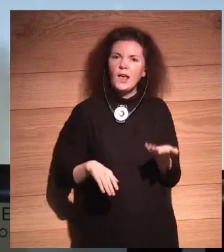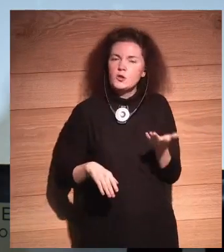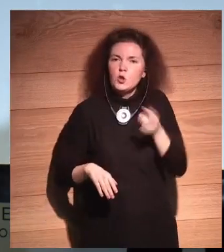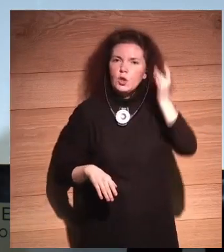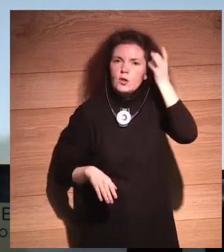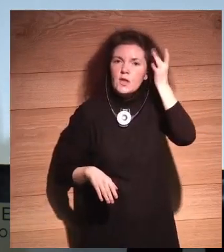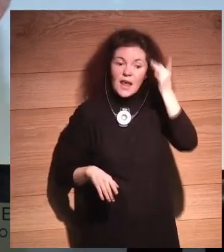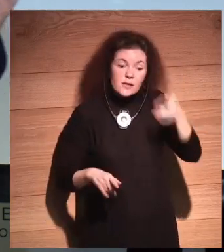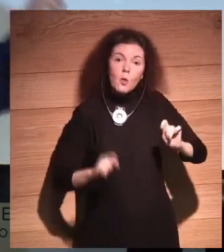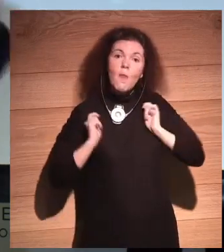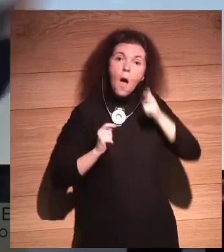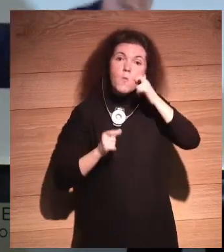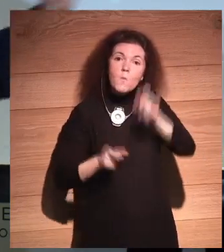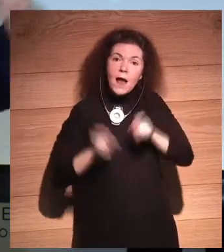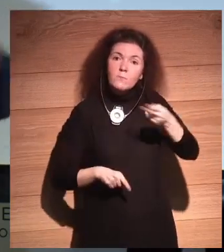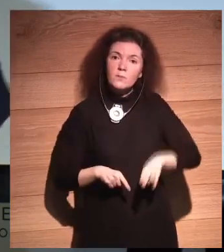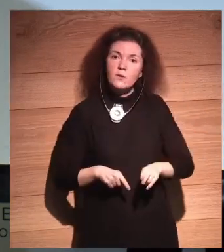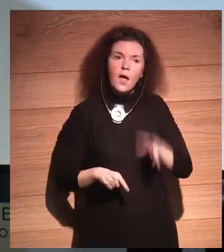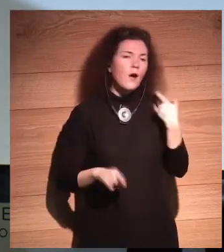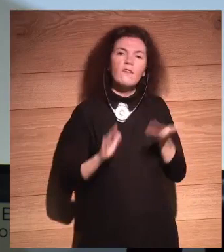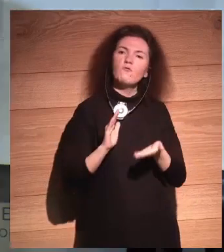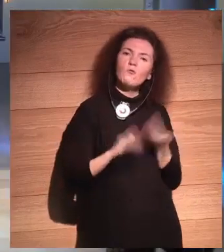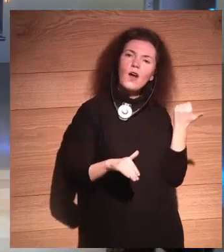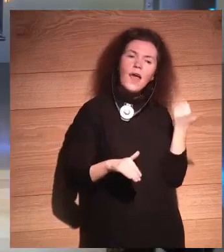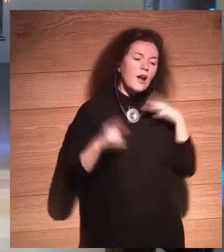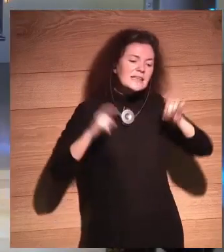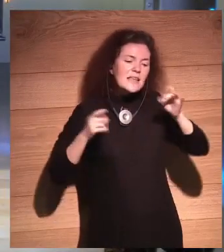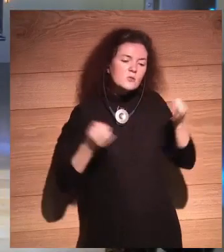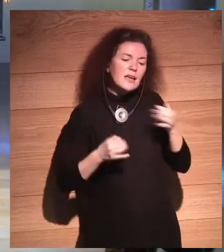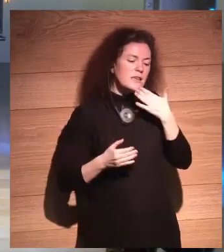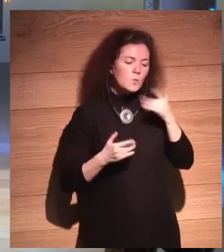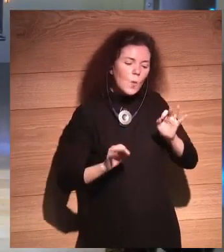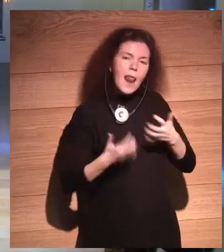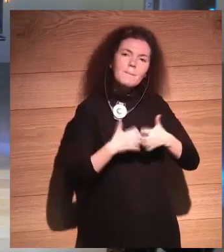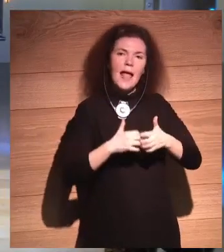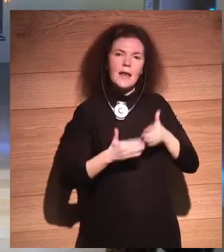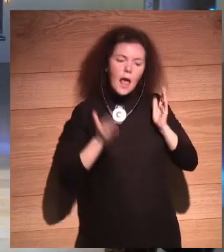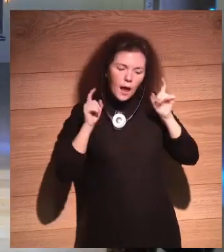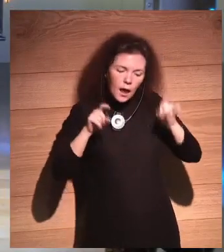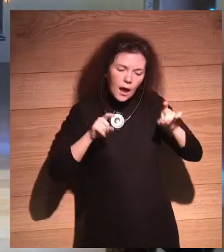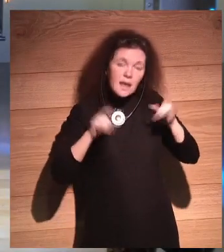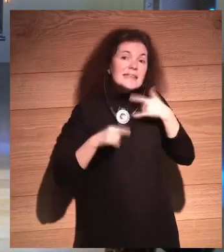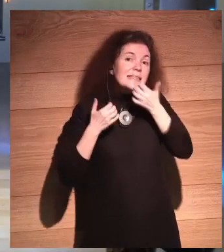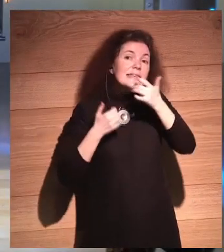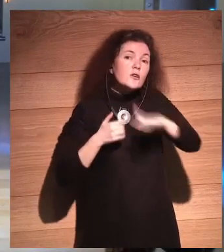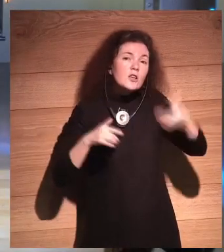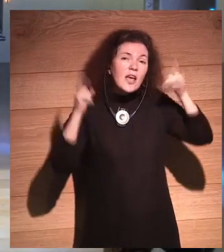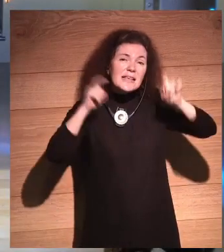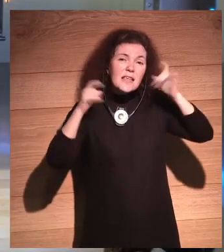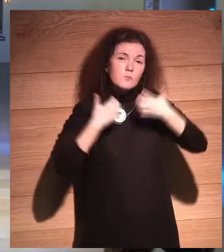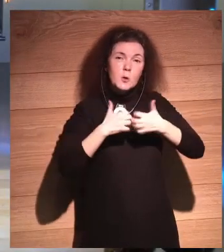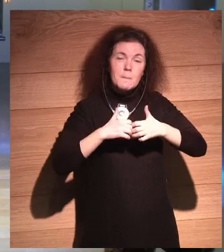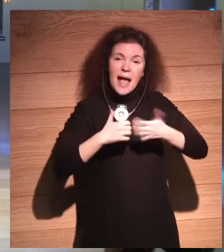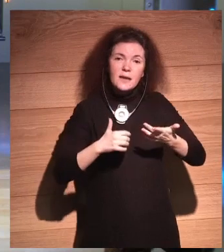único que nos hace humanos. Y ahora lo eliminamos. Ahora les enseñamos a ser máquinas. Si les enseñamos a ser máquinas, nunca